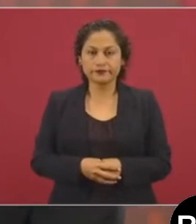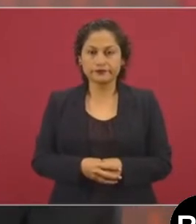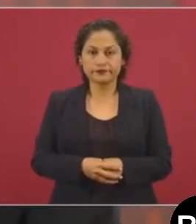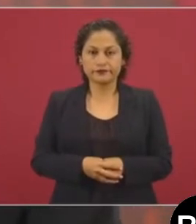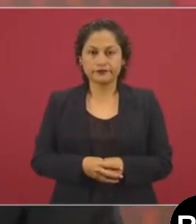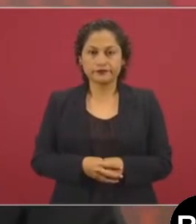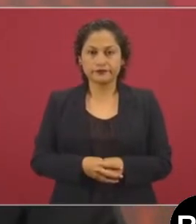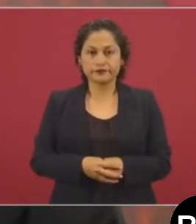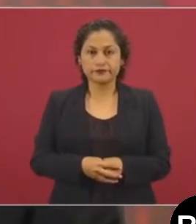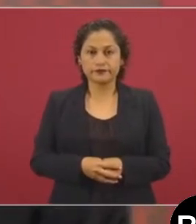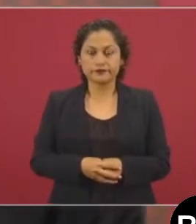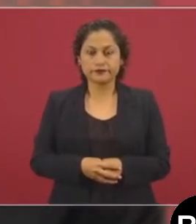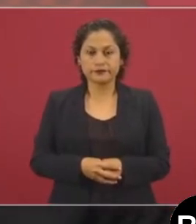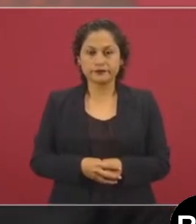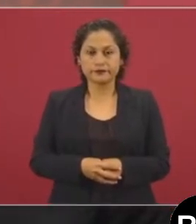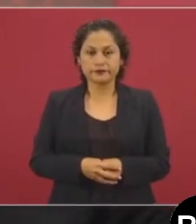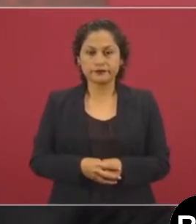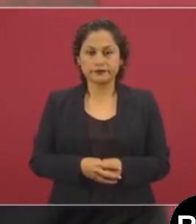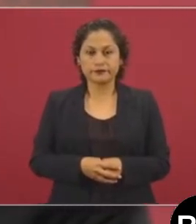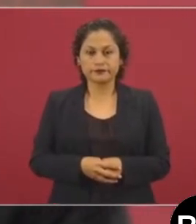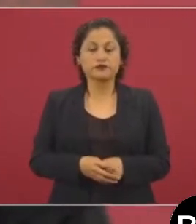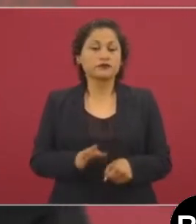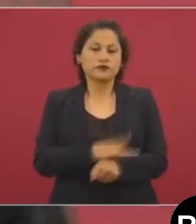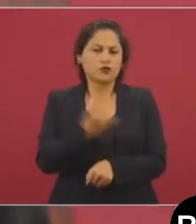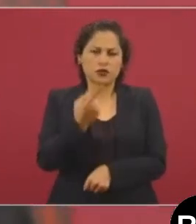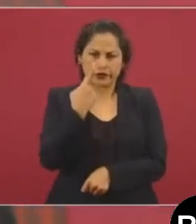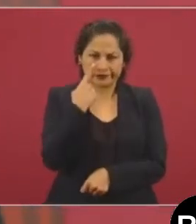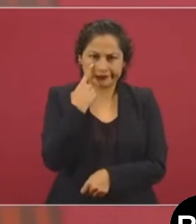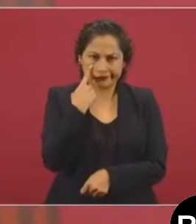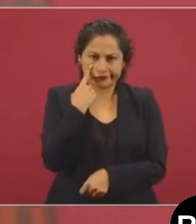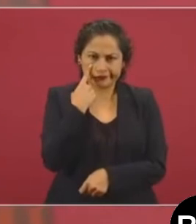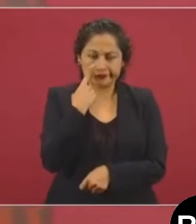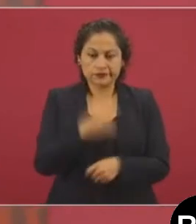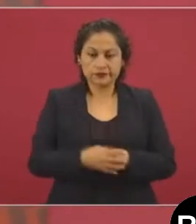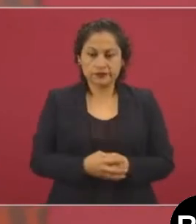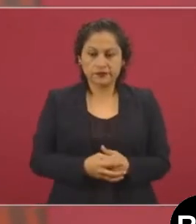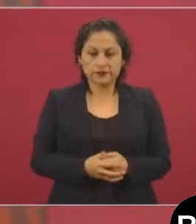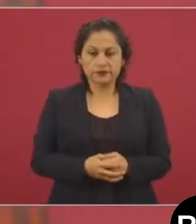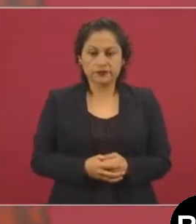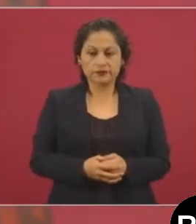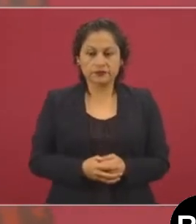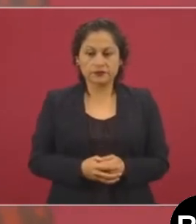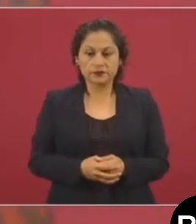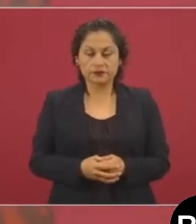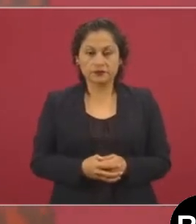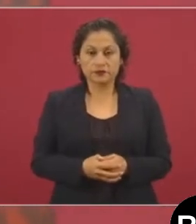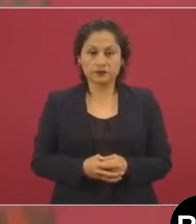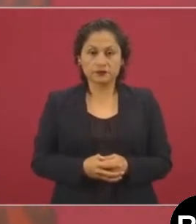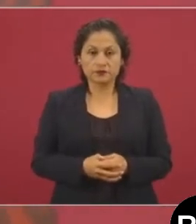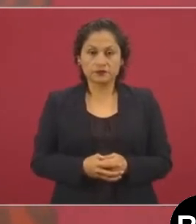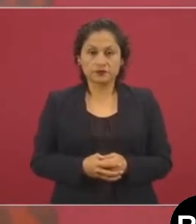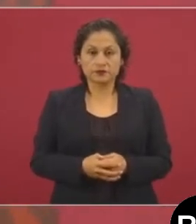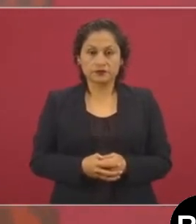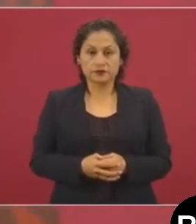No sirve de nada estar desde